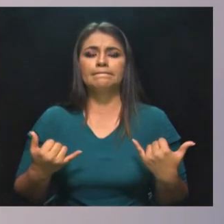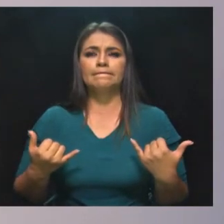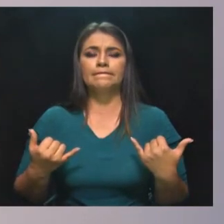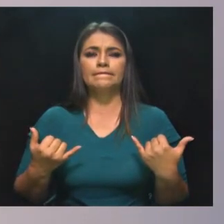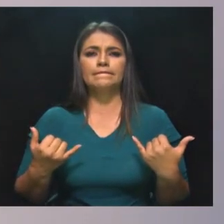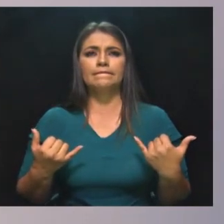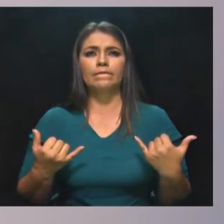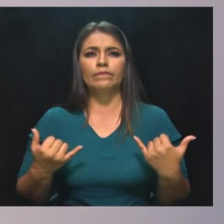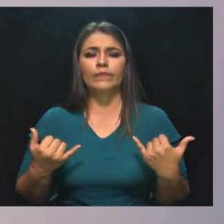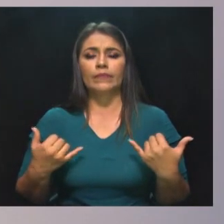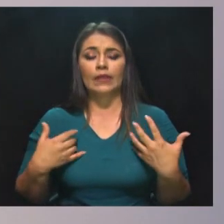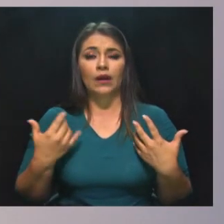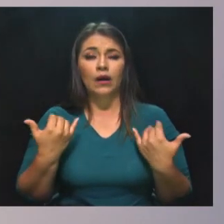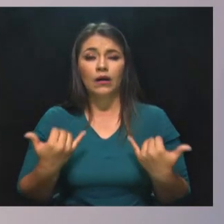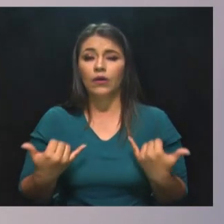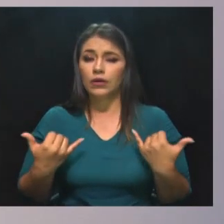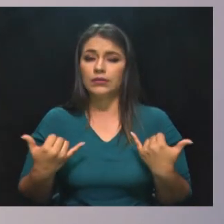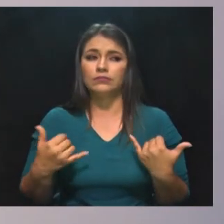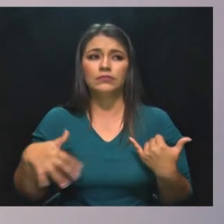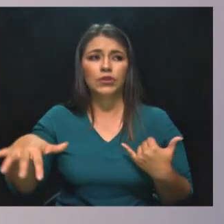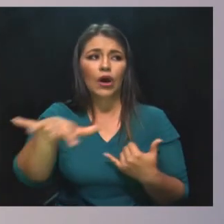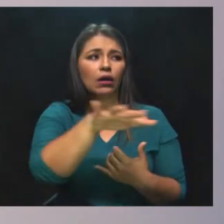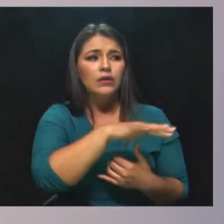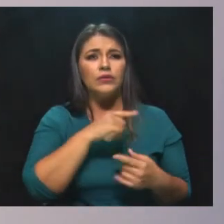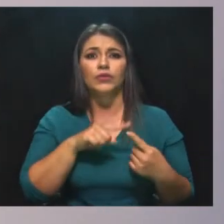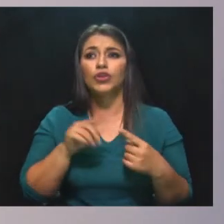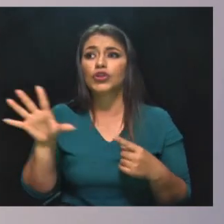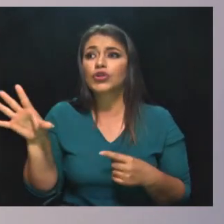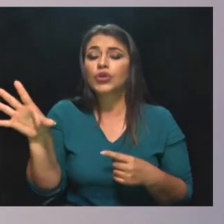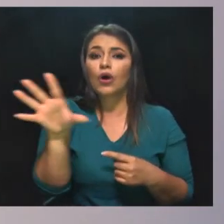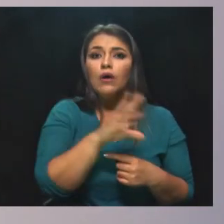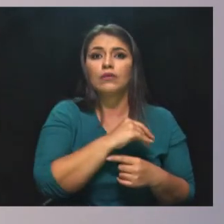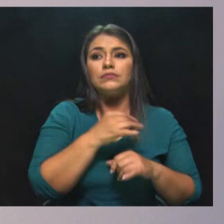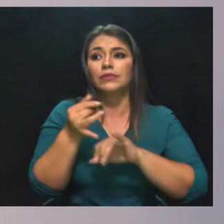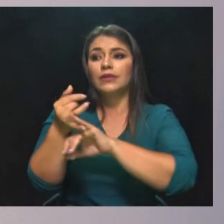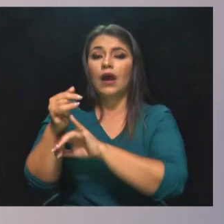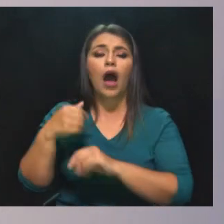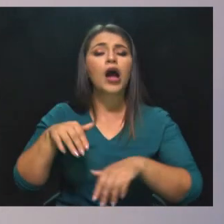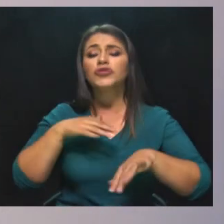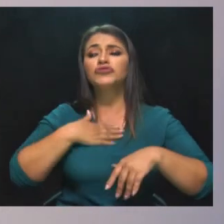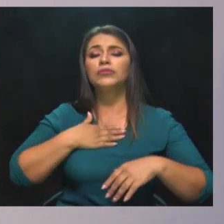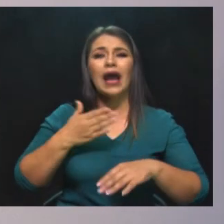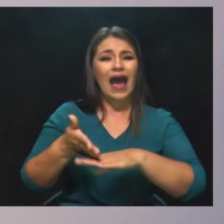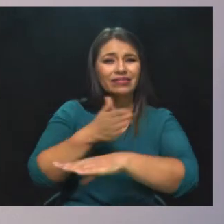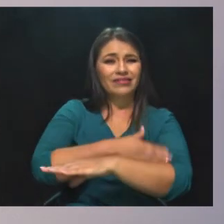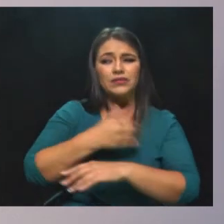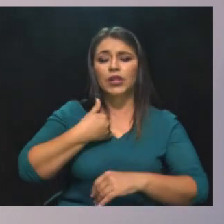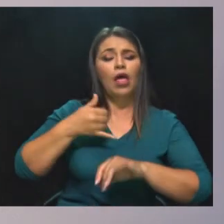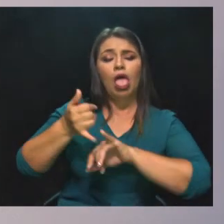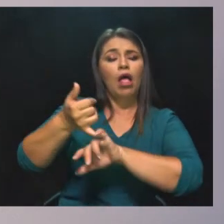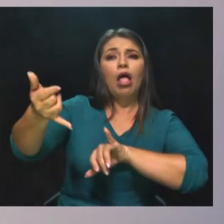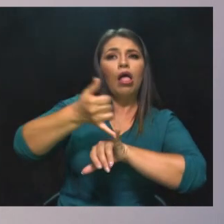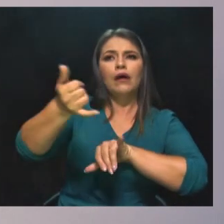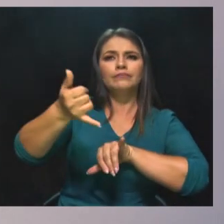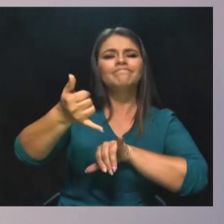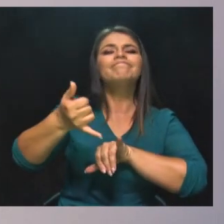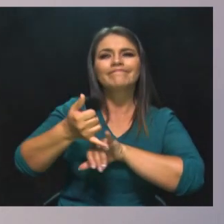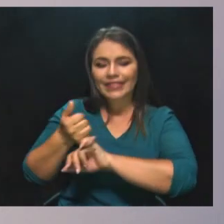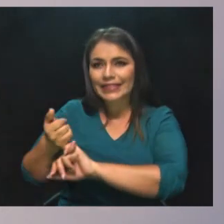nunca, tanto como hoy, todos dependemos de cada uno. Por ello, entonces,